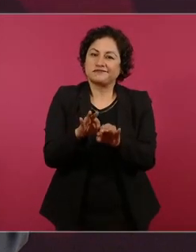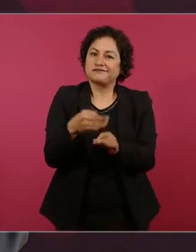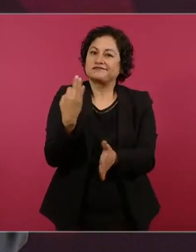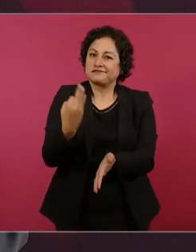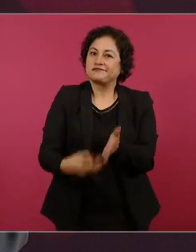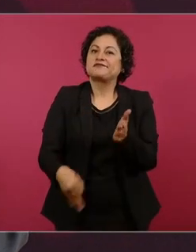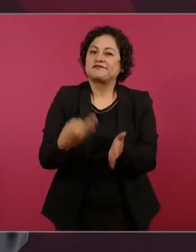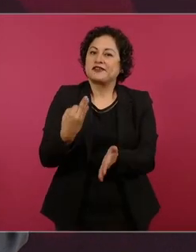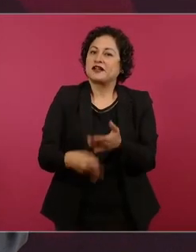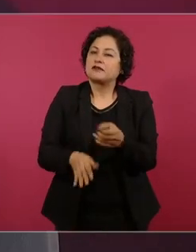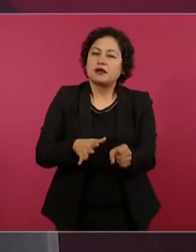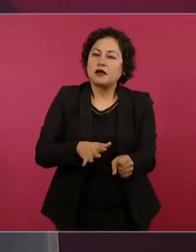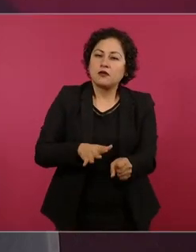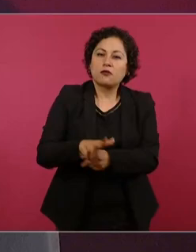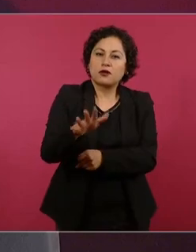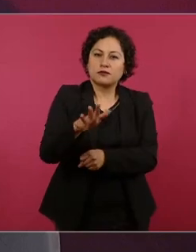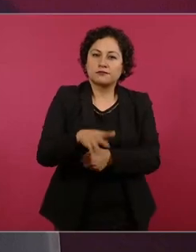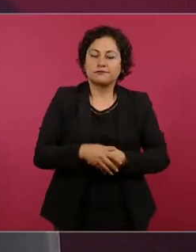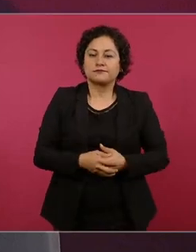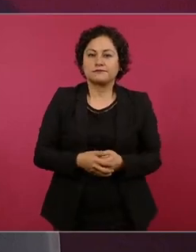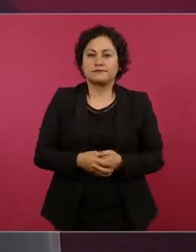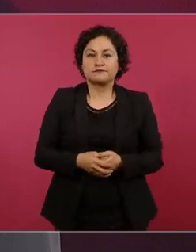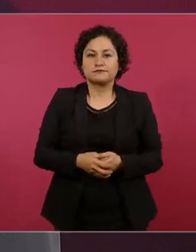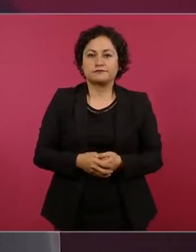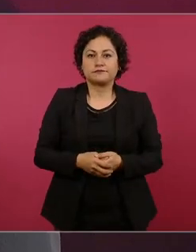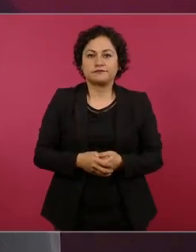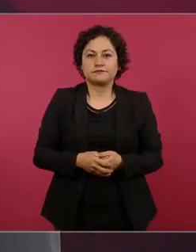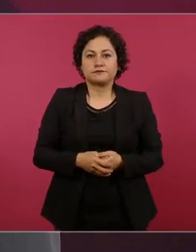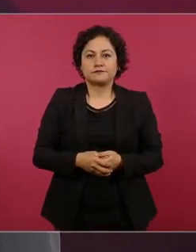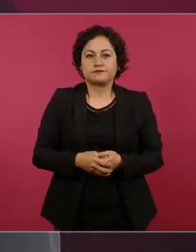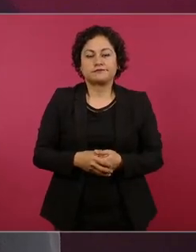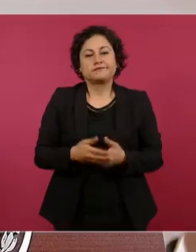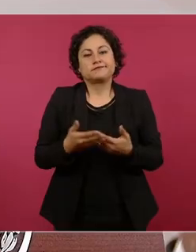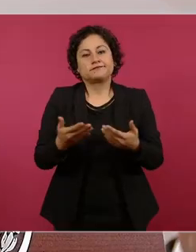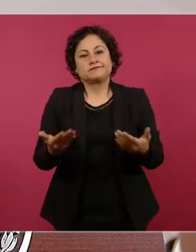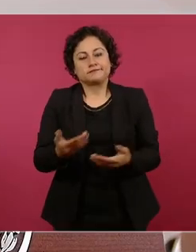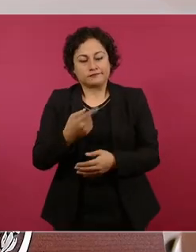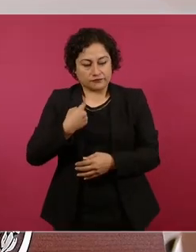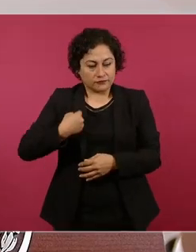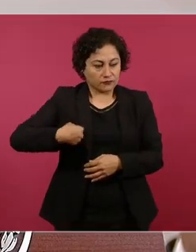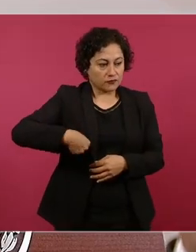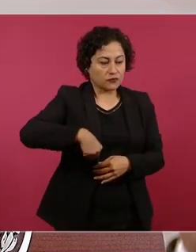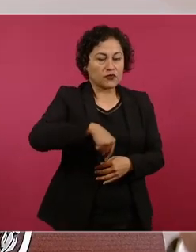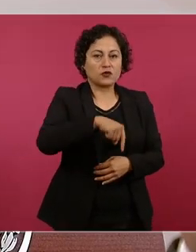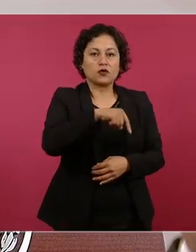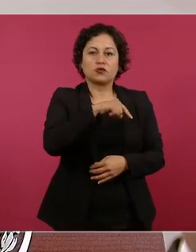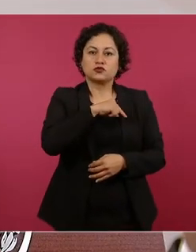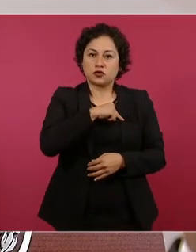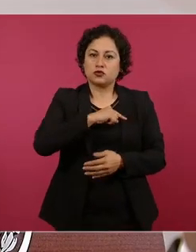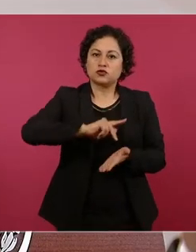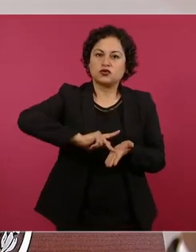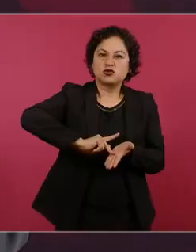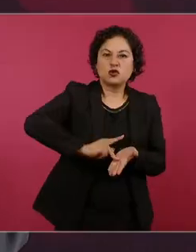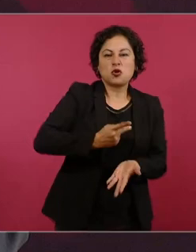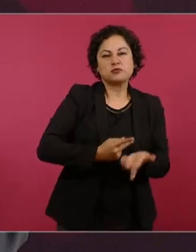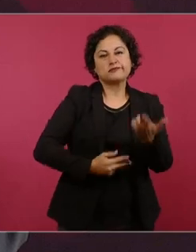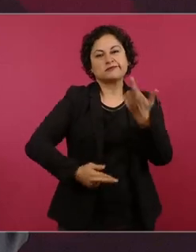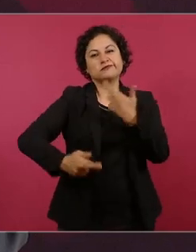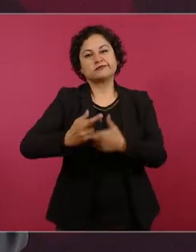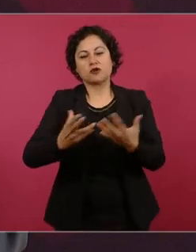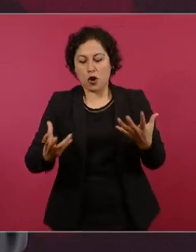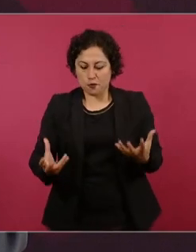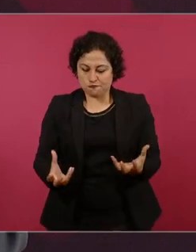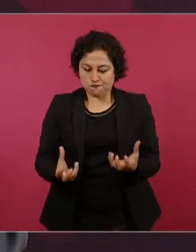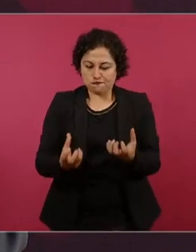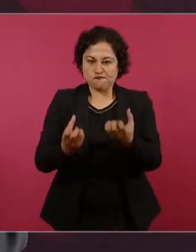recuperar y superar la imagen y orgullo que